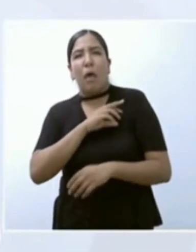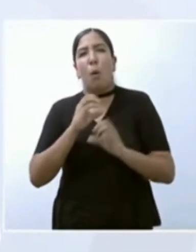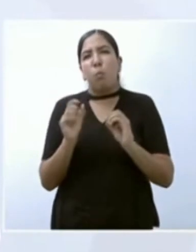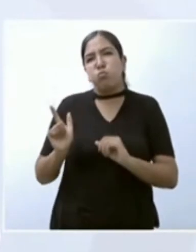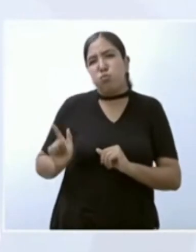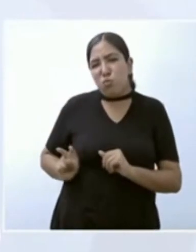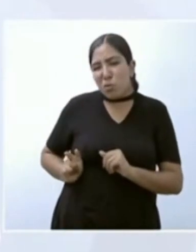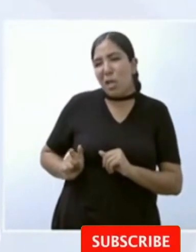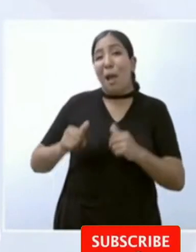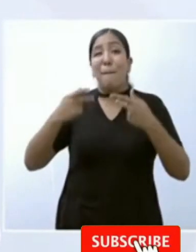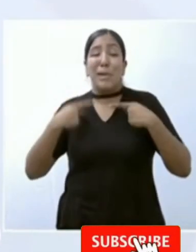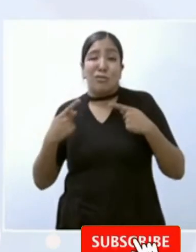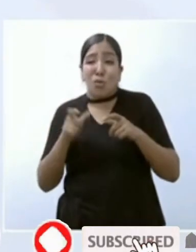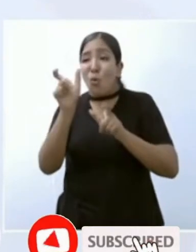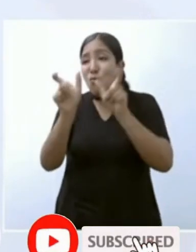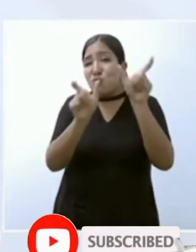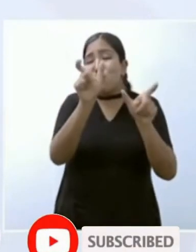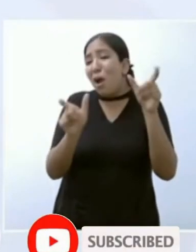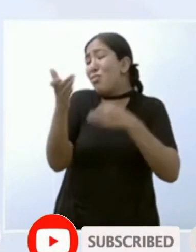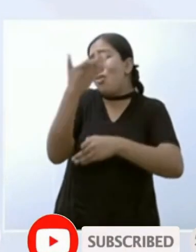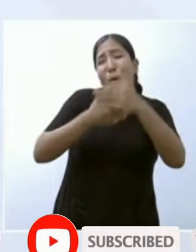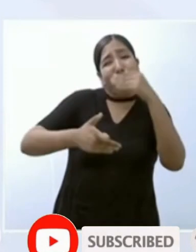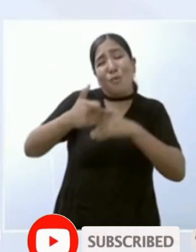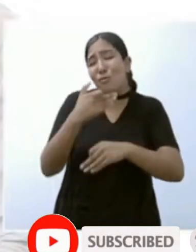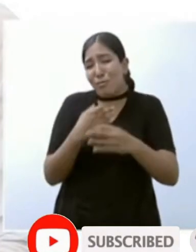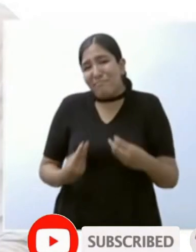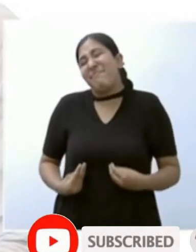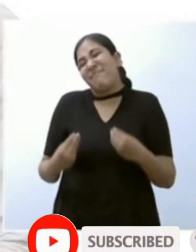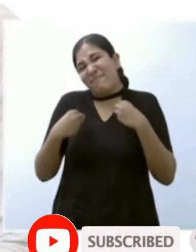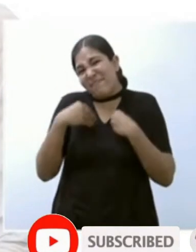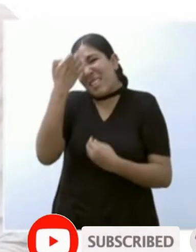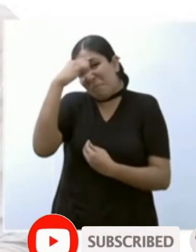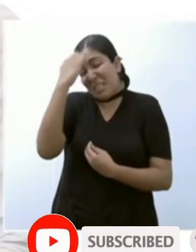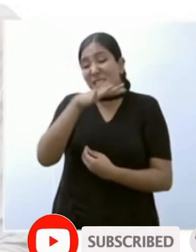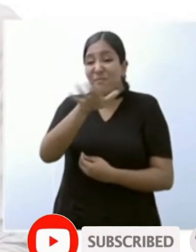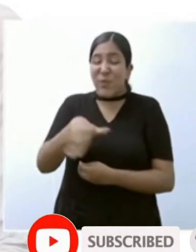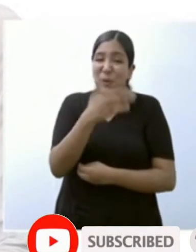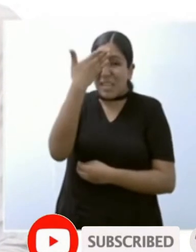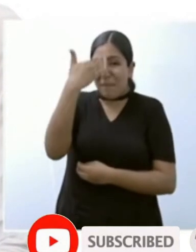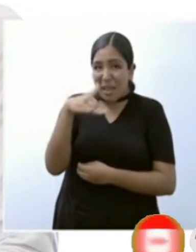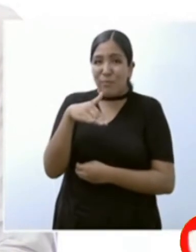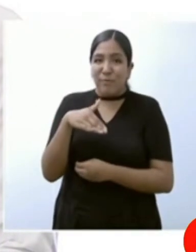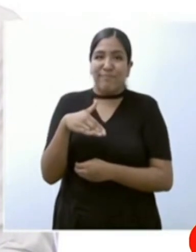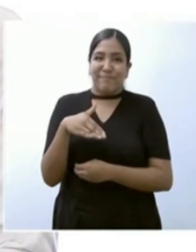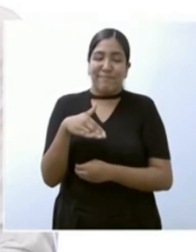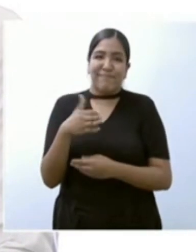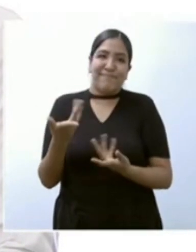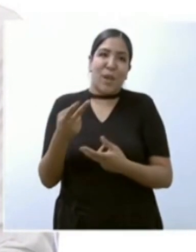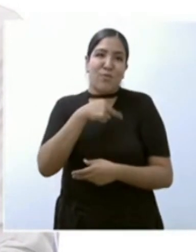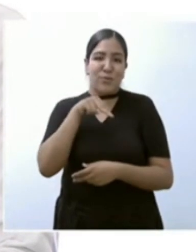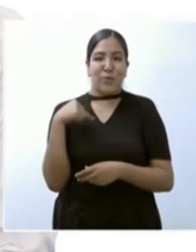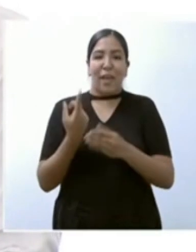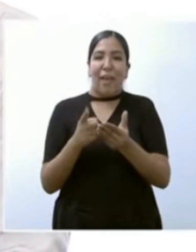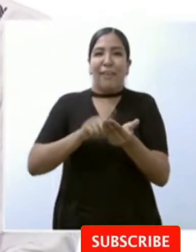ciudadanos y nos pasa a nosotros como servidores públicos